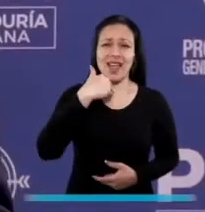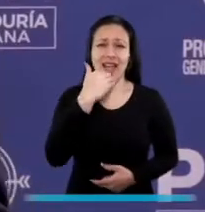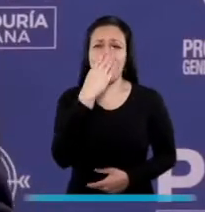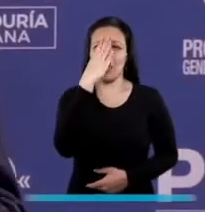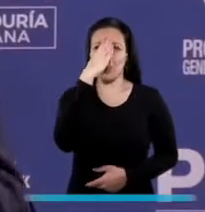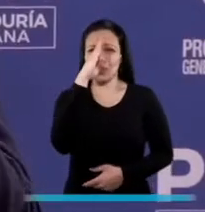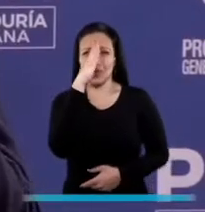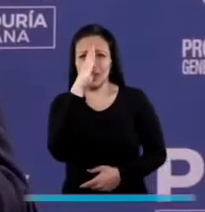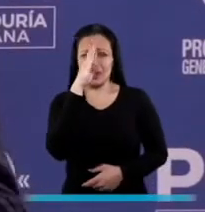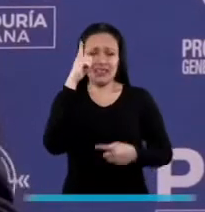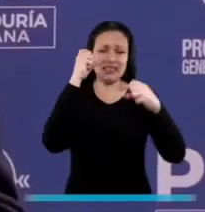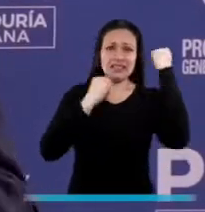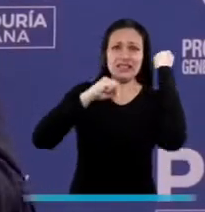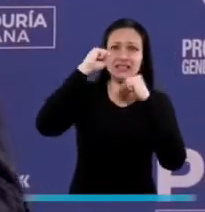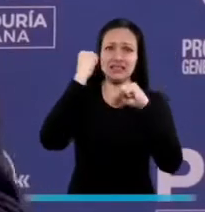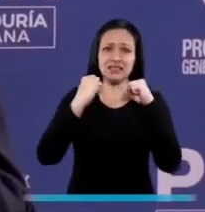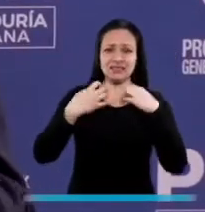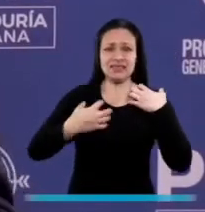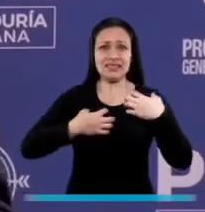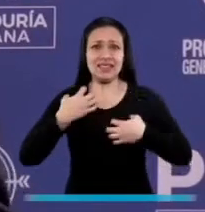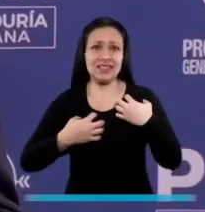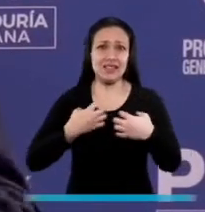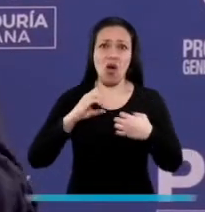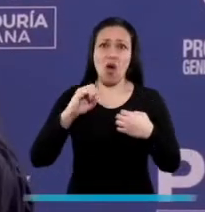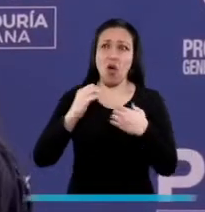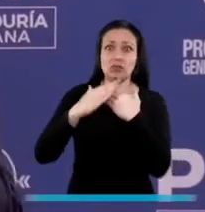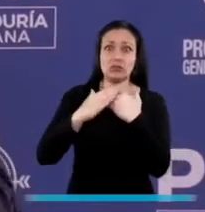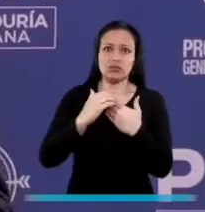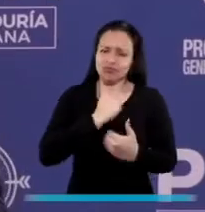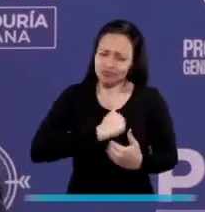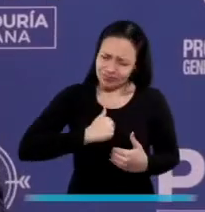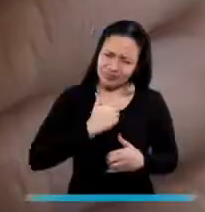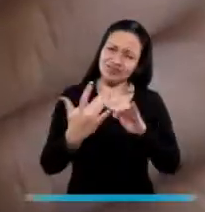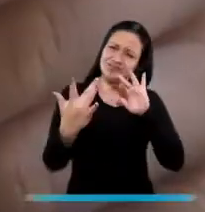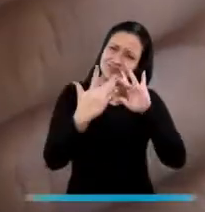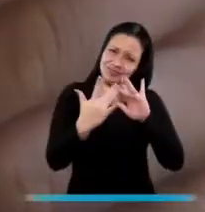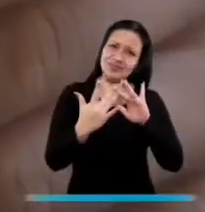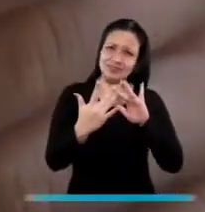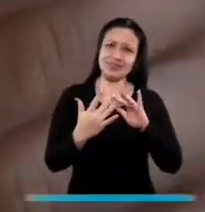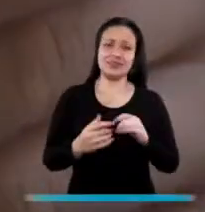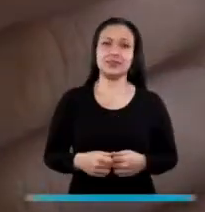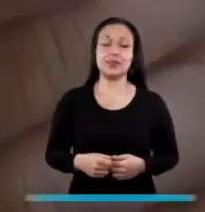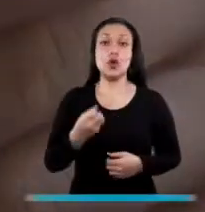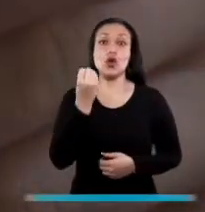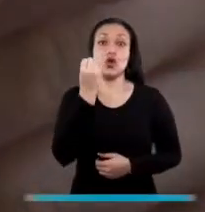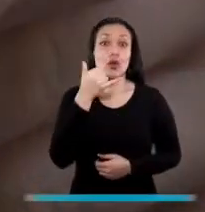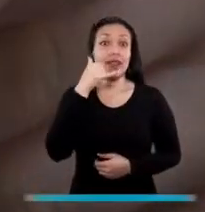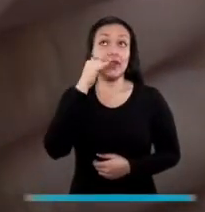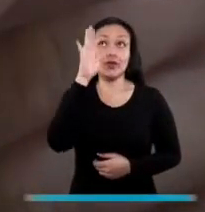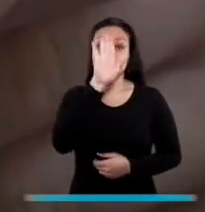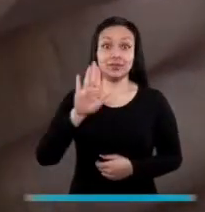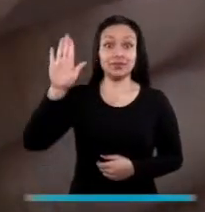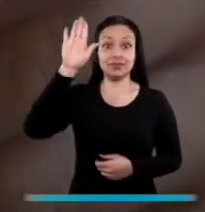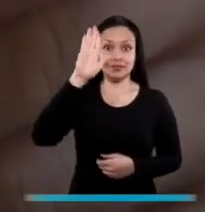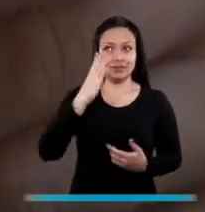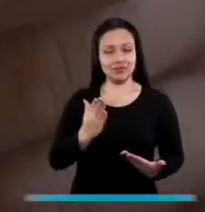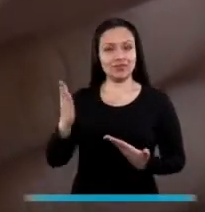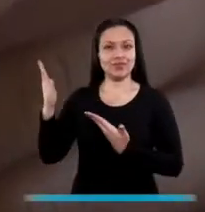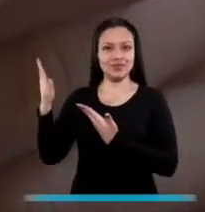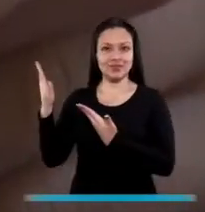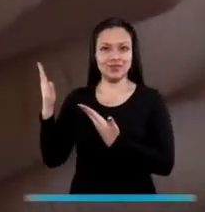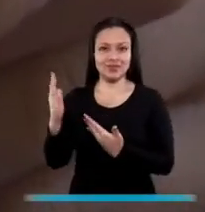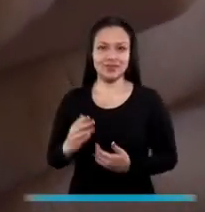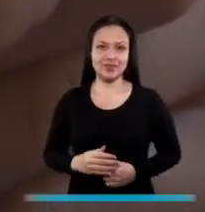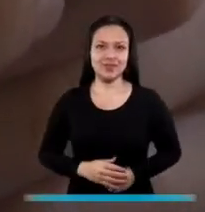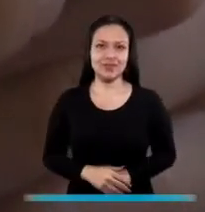inquietud, cualquier preocupación, quejas, reclamo, por favor, contáctenos. A nuestra línea telefónica nacional 018